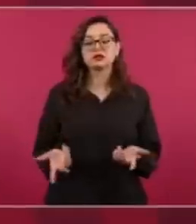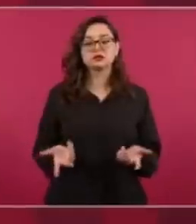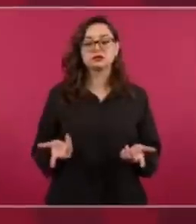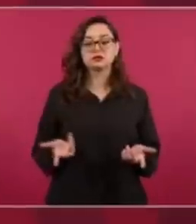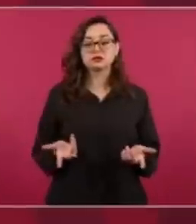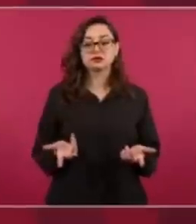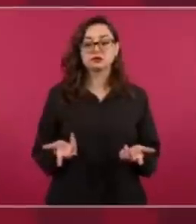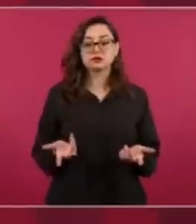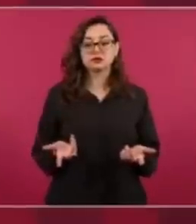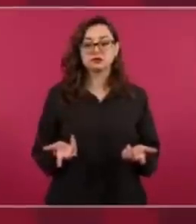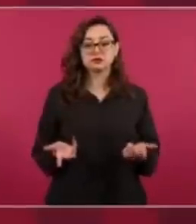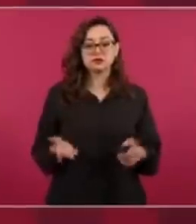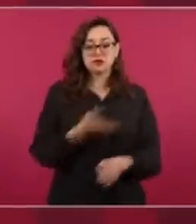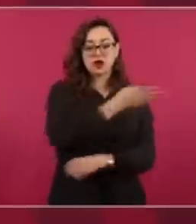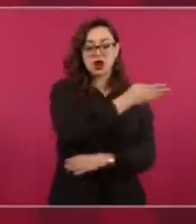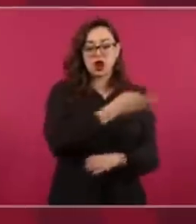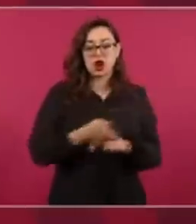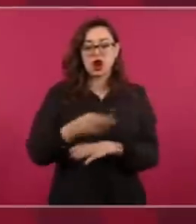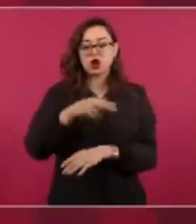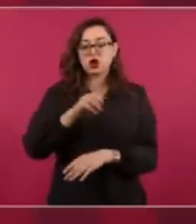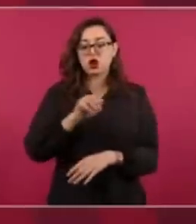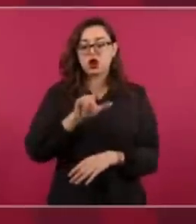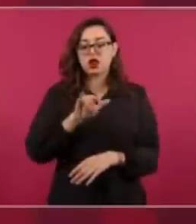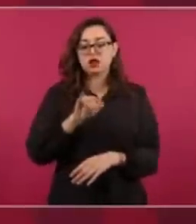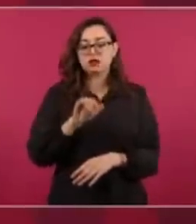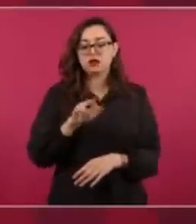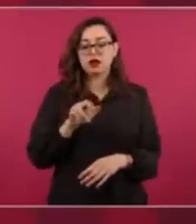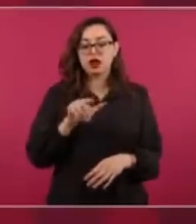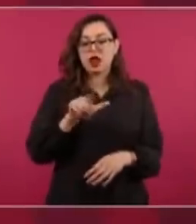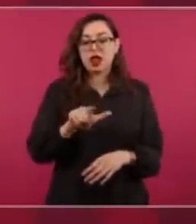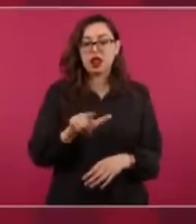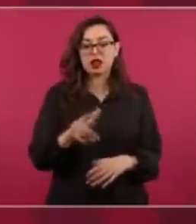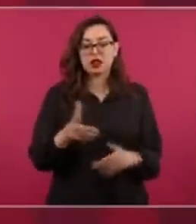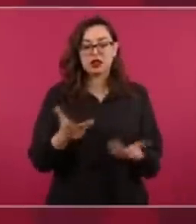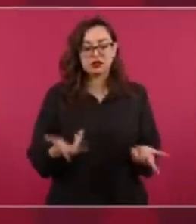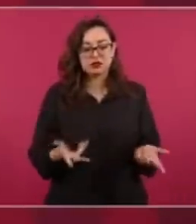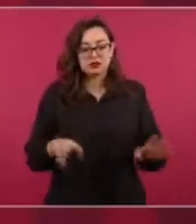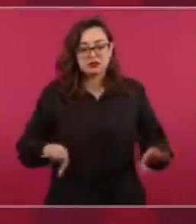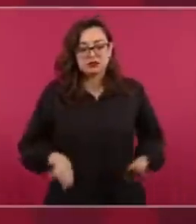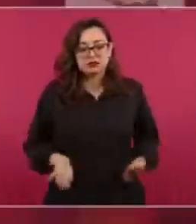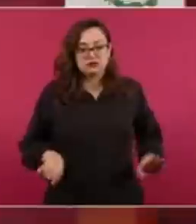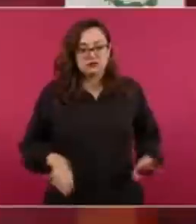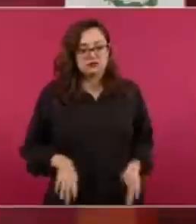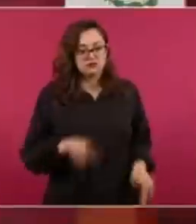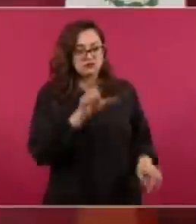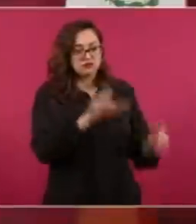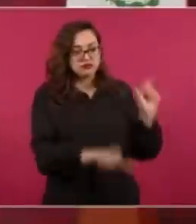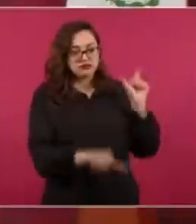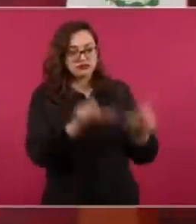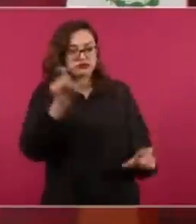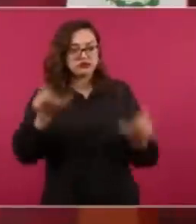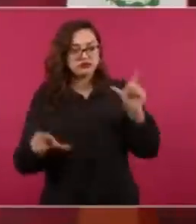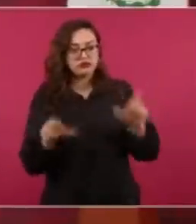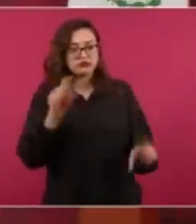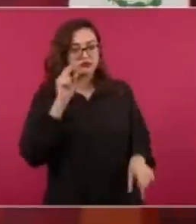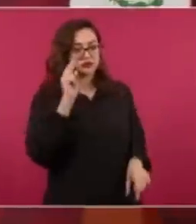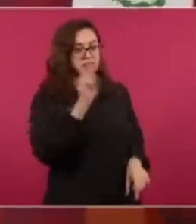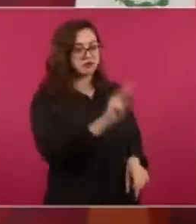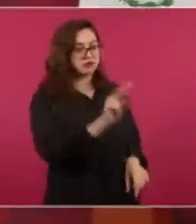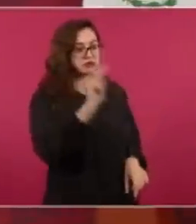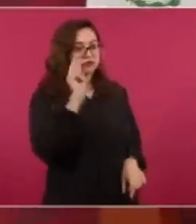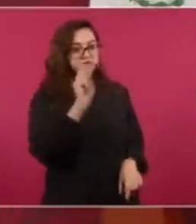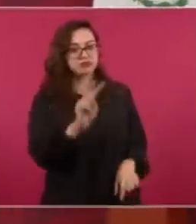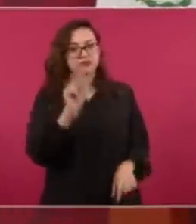Nada más es cosa de verlos como en serie,